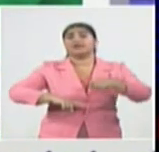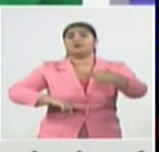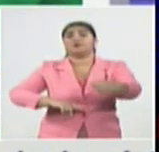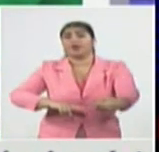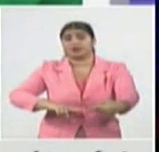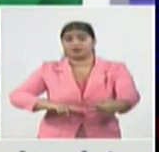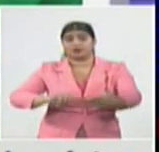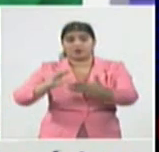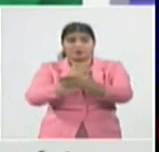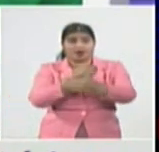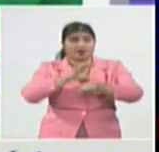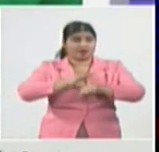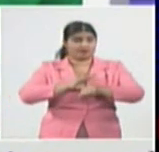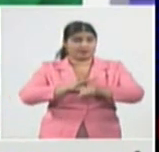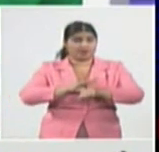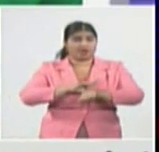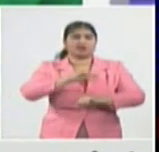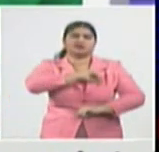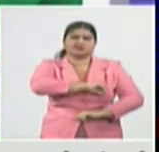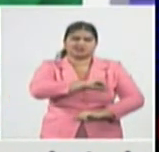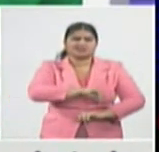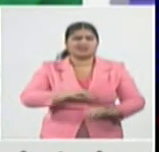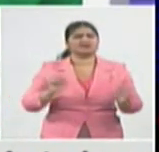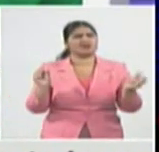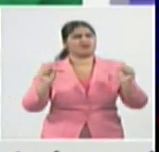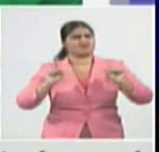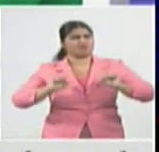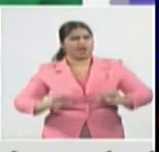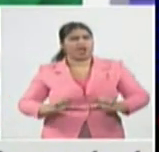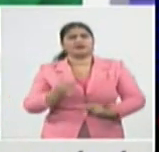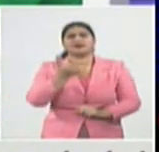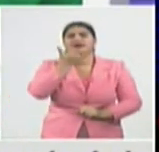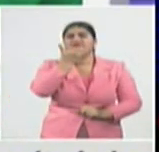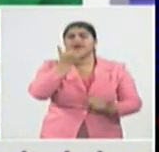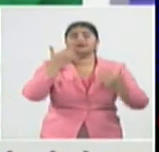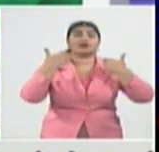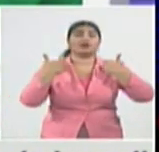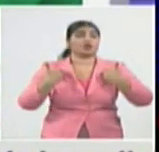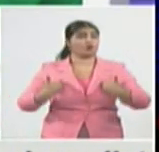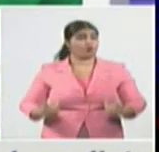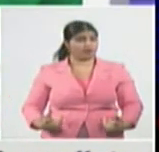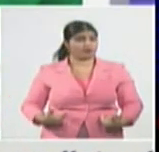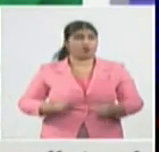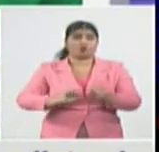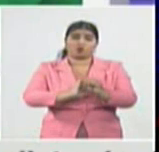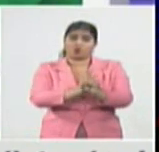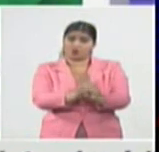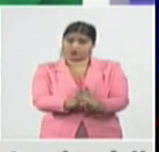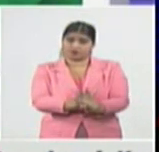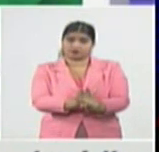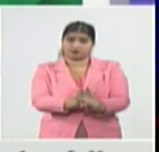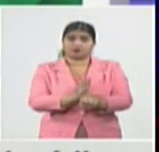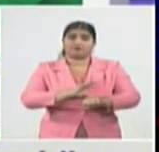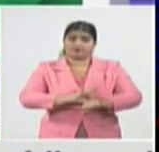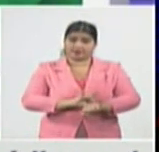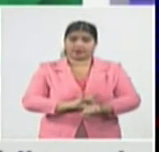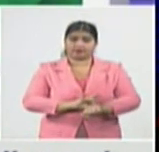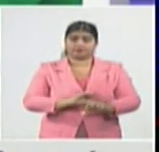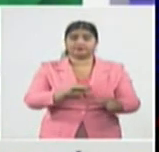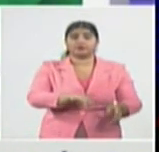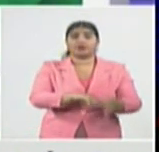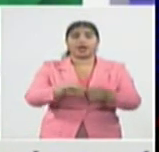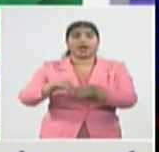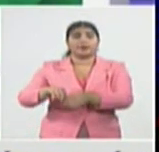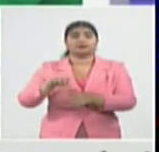pacientes con COVID-19 ingresados en terapia intensiva, de los cuales 150 son críticos